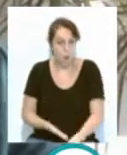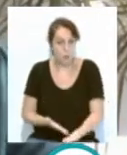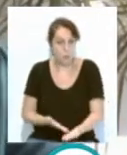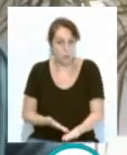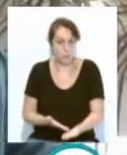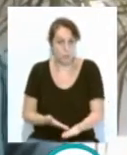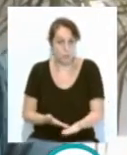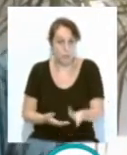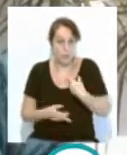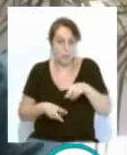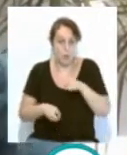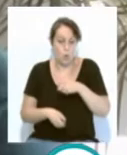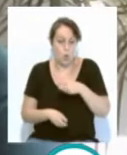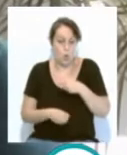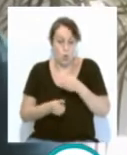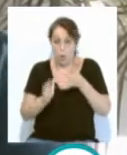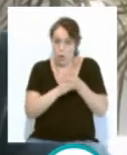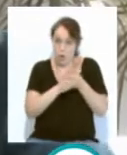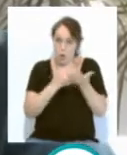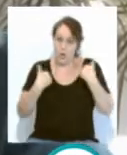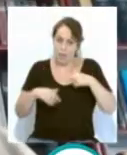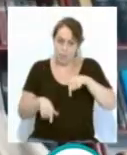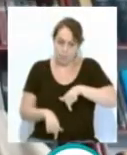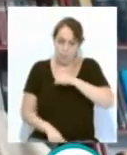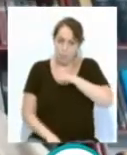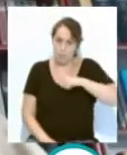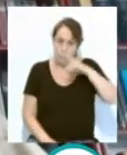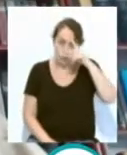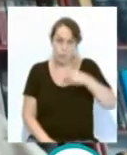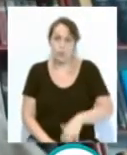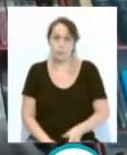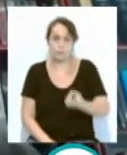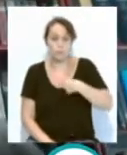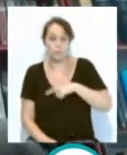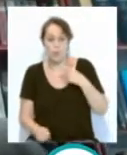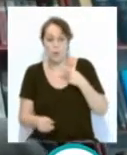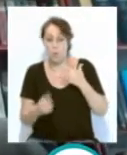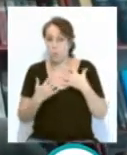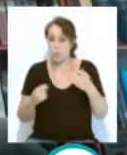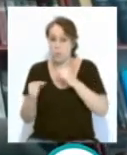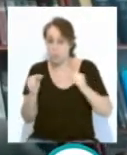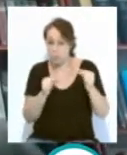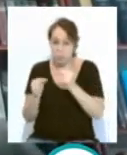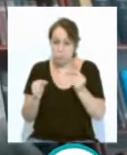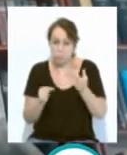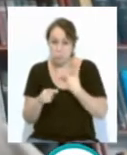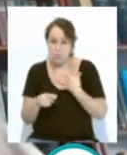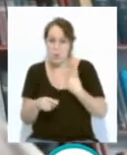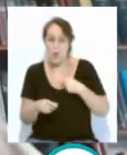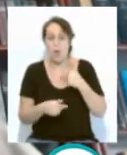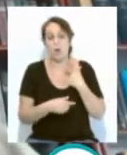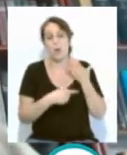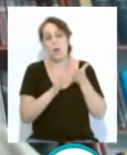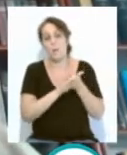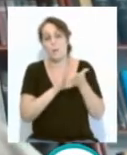comentado al principio, a mí personalmente me preocupa. Mientras debatimos en un pleno con un número de mociones limitado acerca